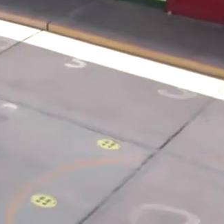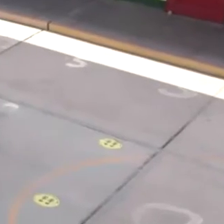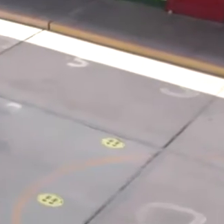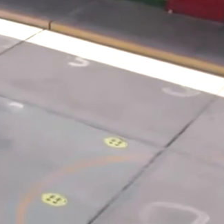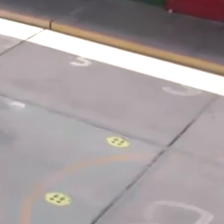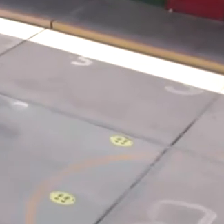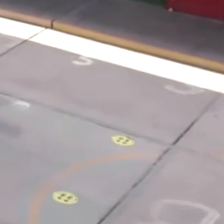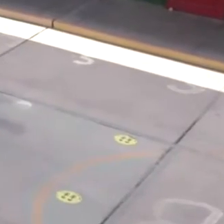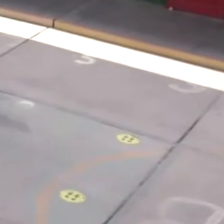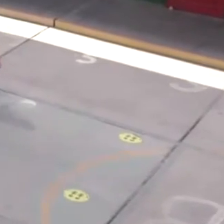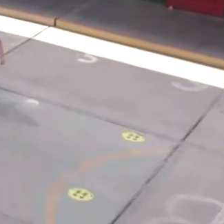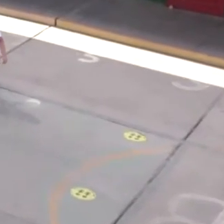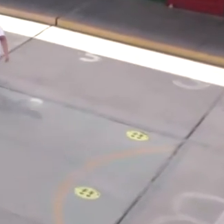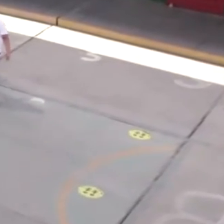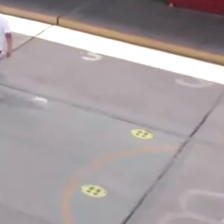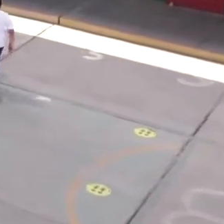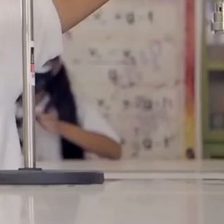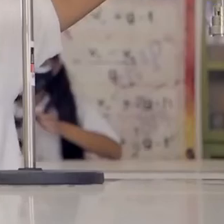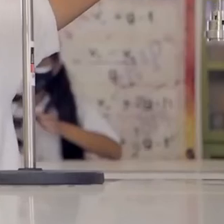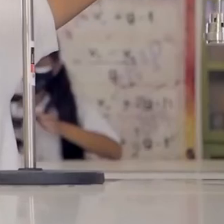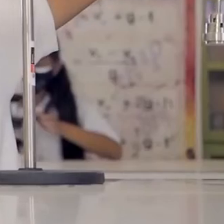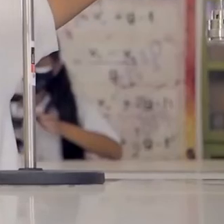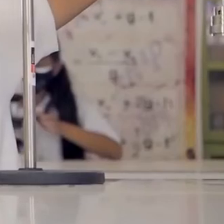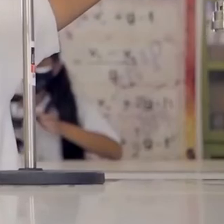espacios abiertos como los patios.